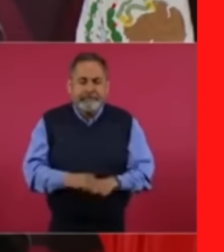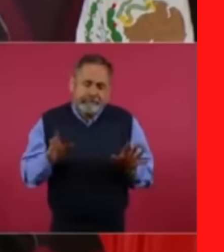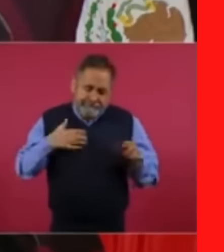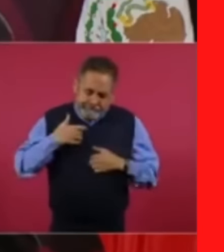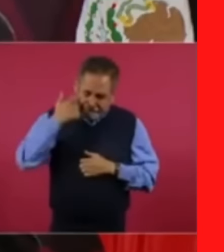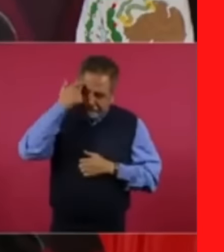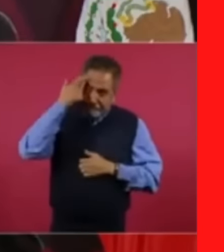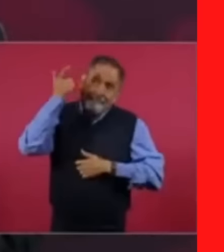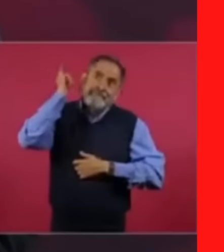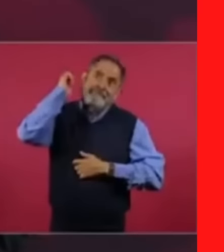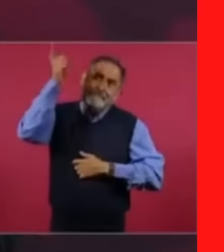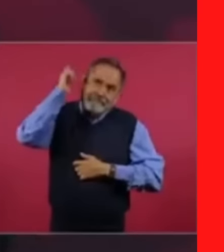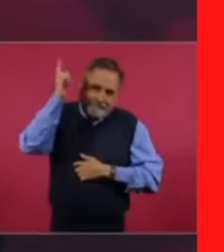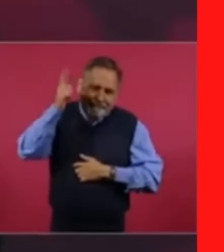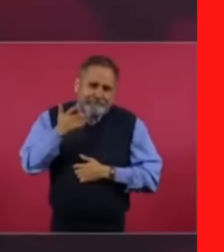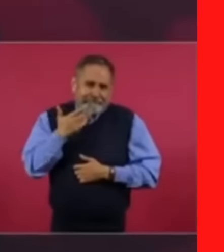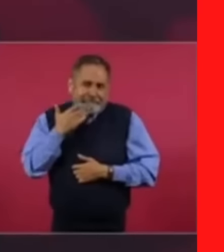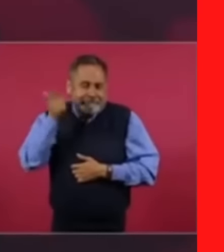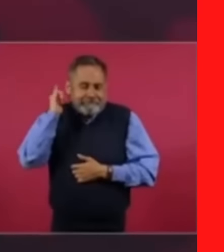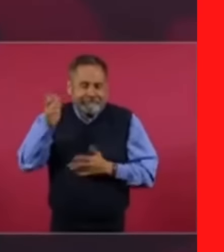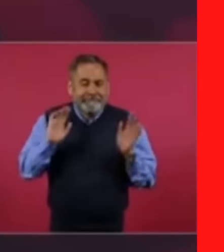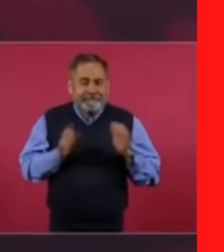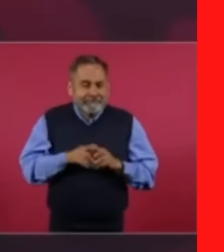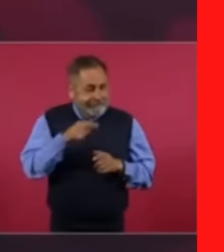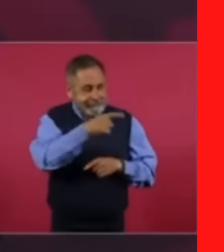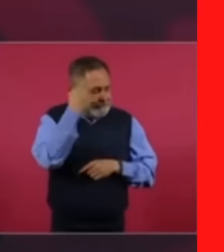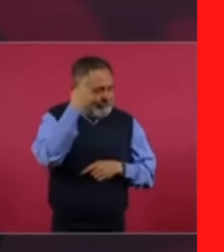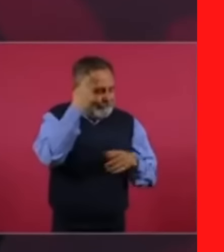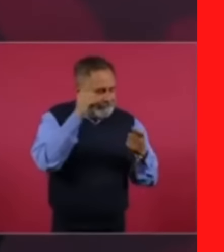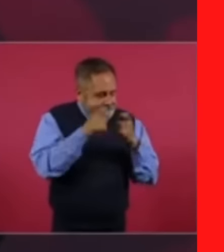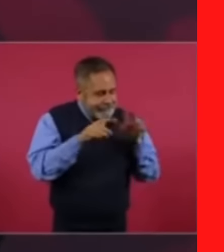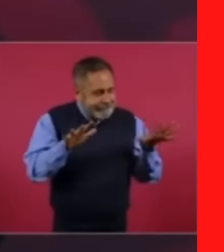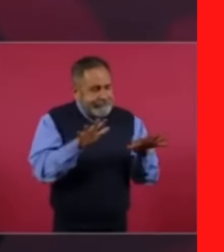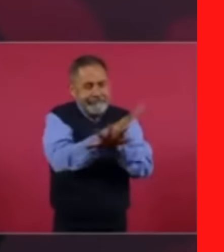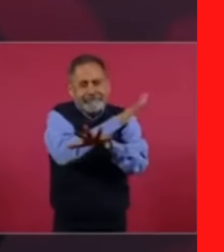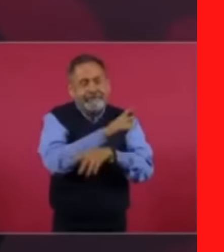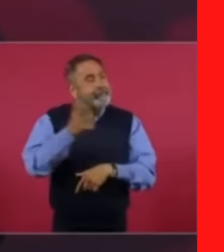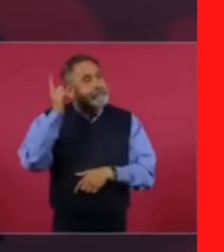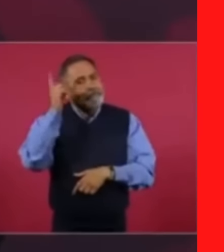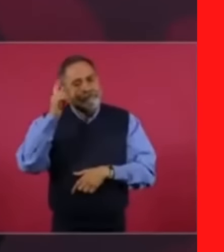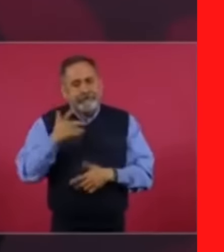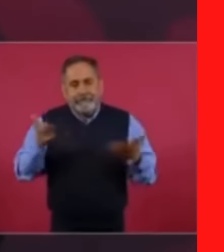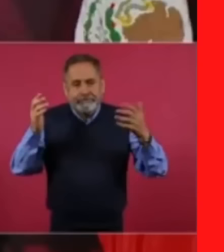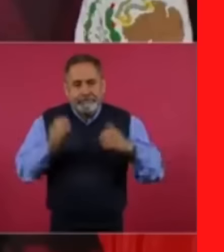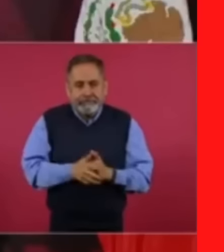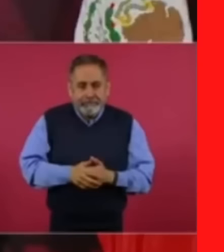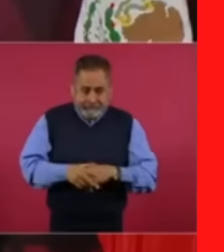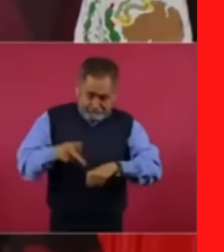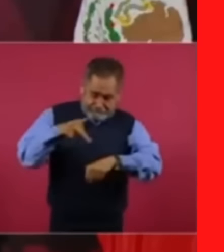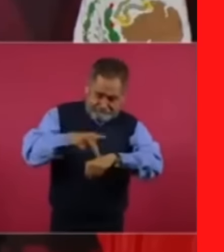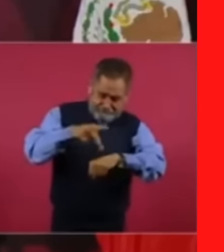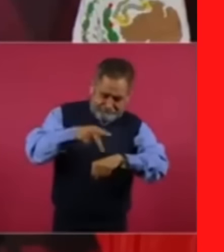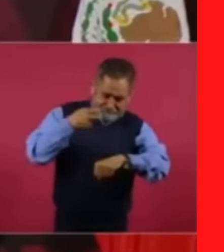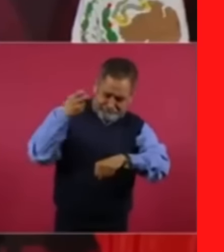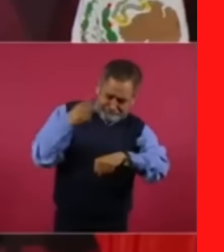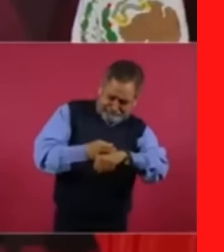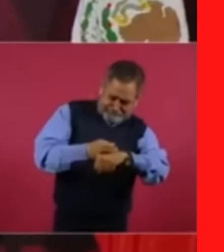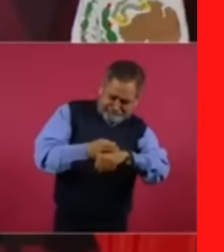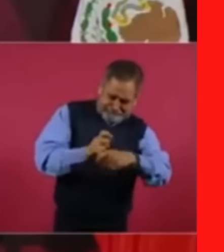las esperanzas de que cambien, porque hasta las piedras cambian